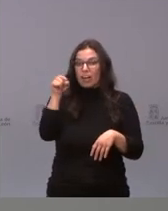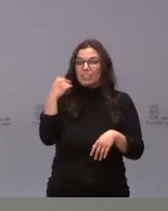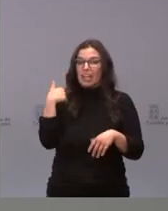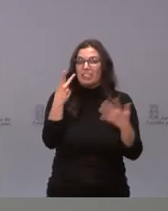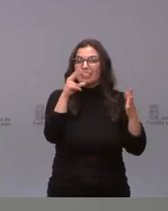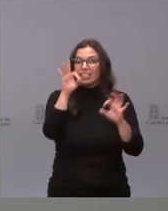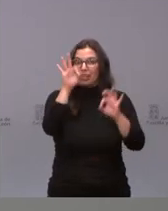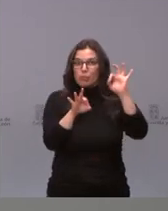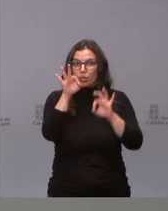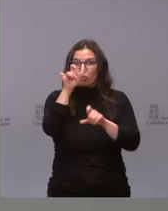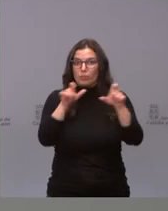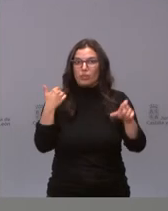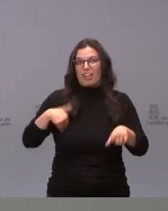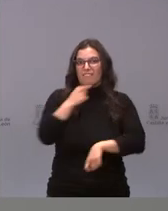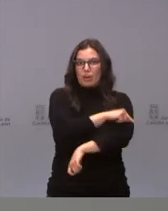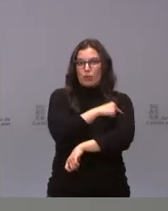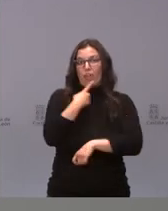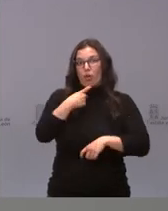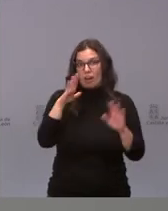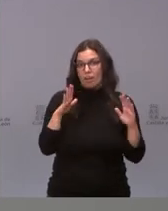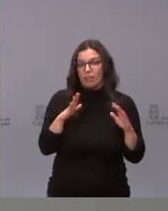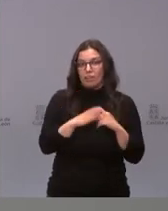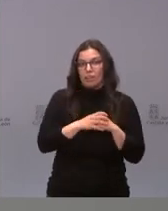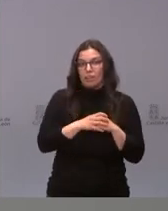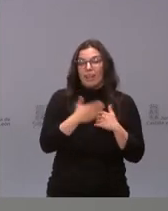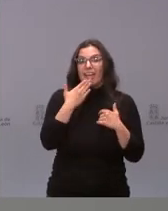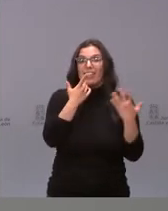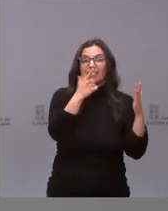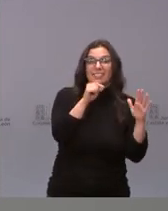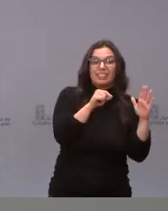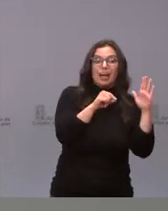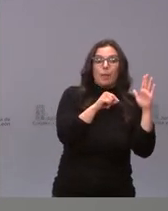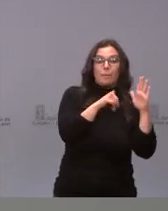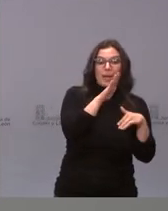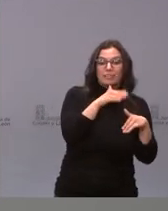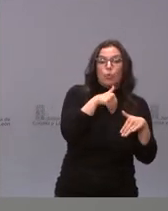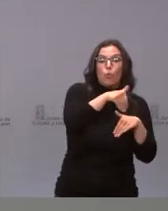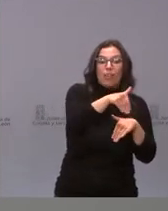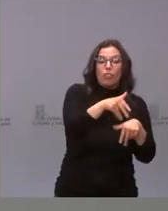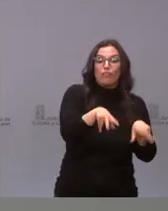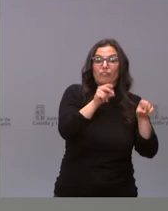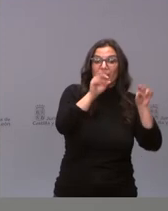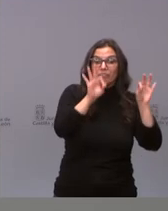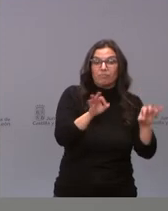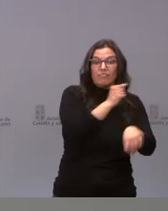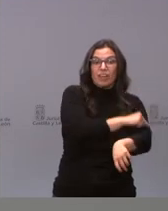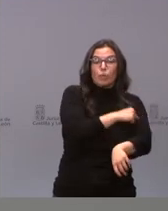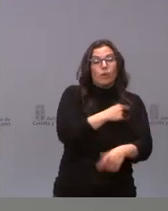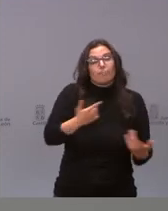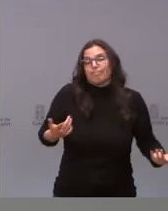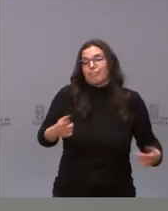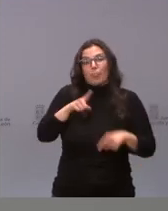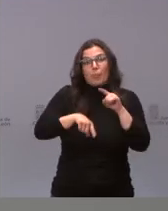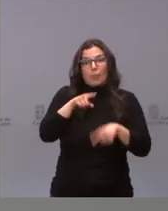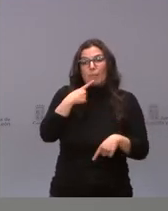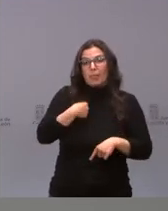70% de la población vacunada. ¿Cuántos puedo tener de 60 años y cuándo? Pues eso se lo podré contestar en el momento que tengamos